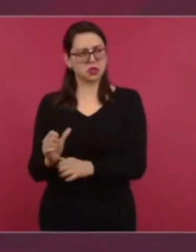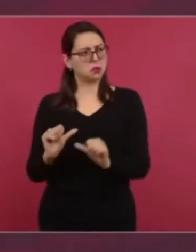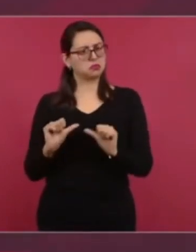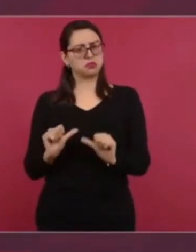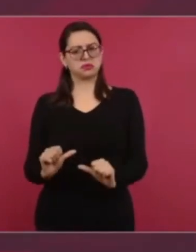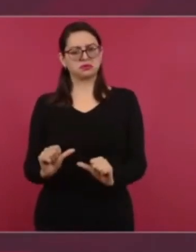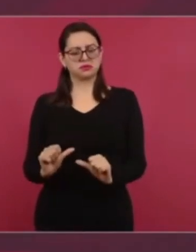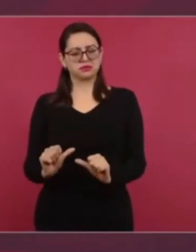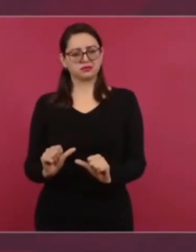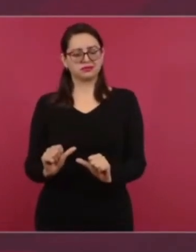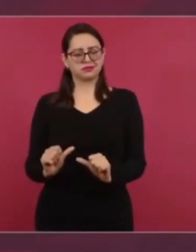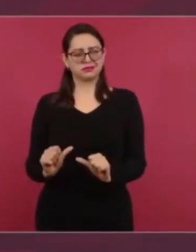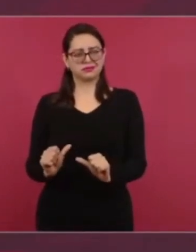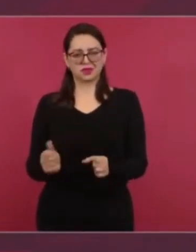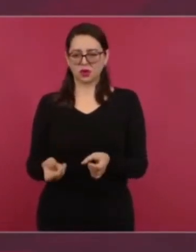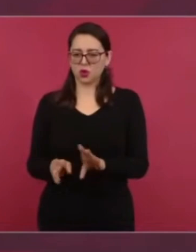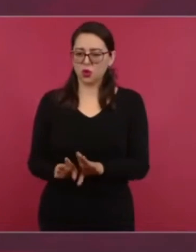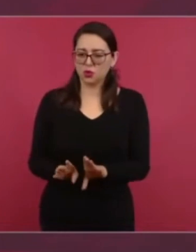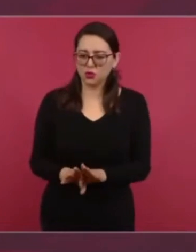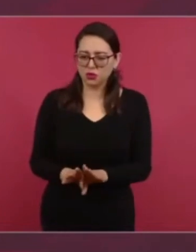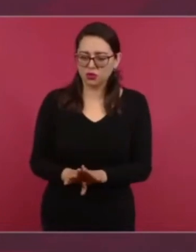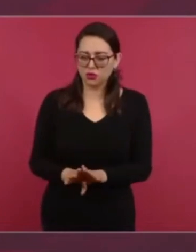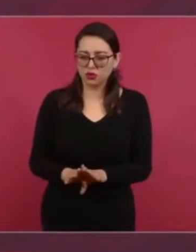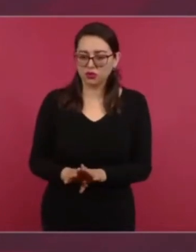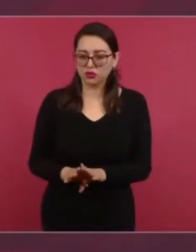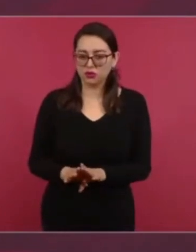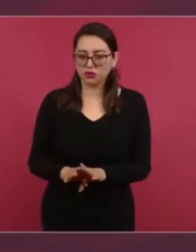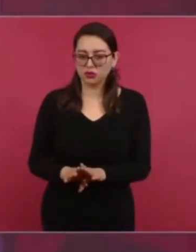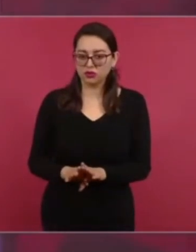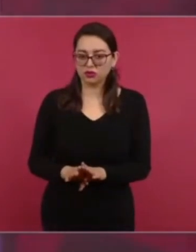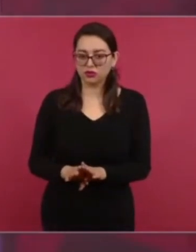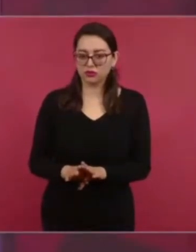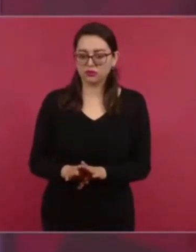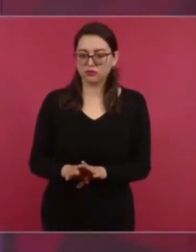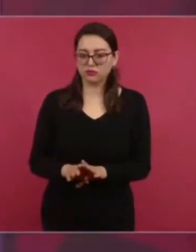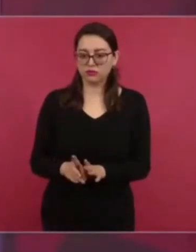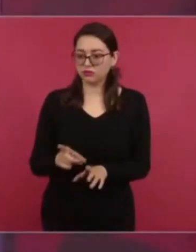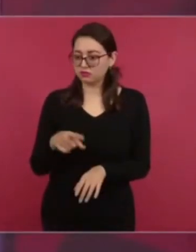supiera de que los actos de tortura